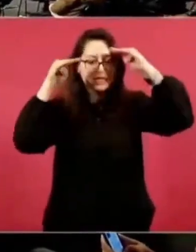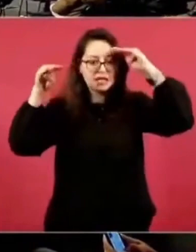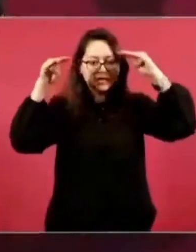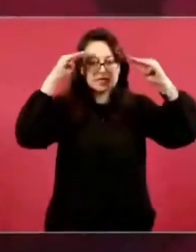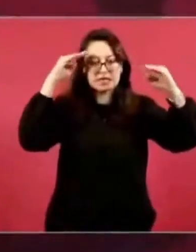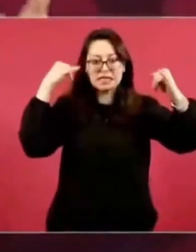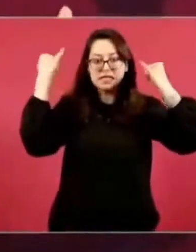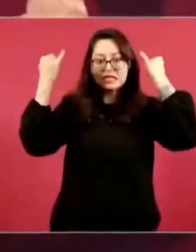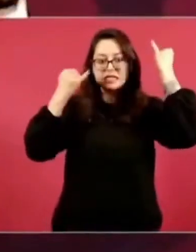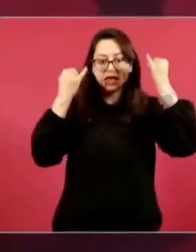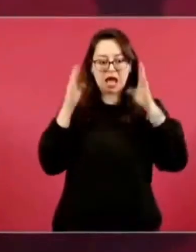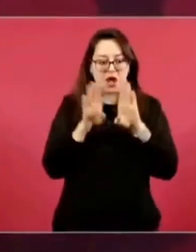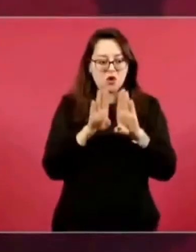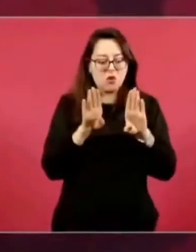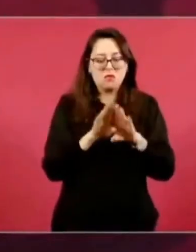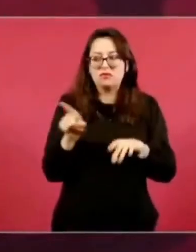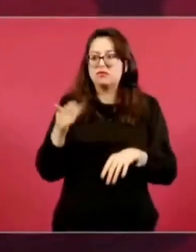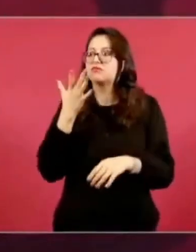con un gasolinazo,